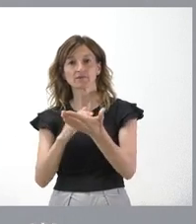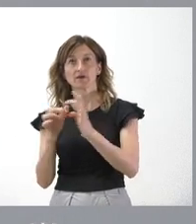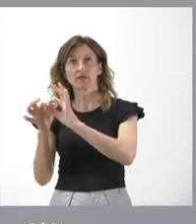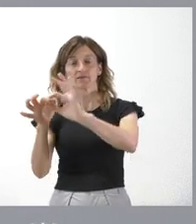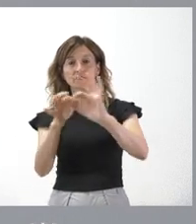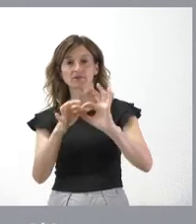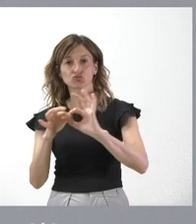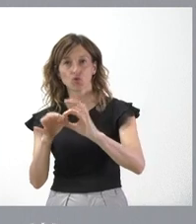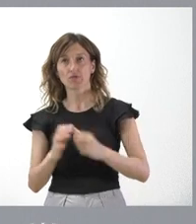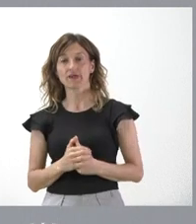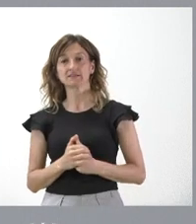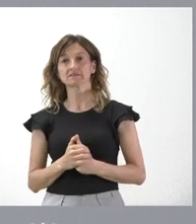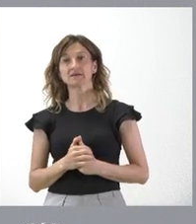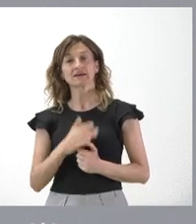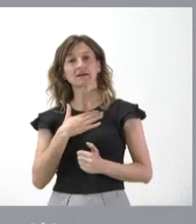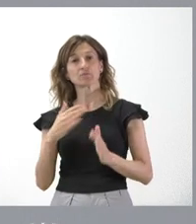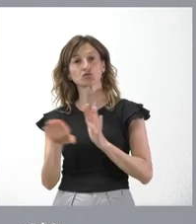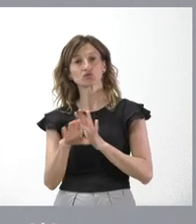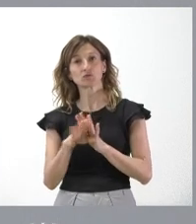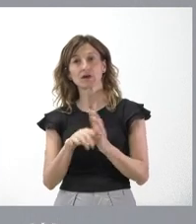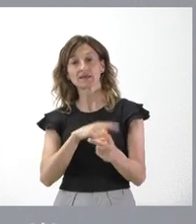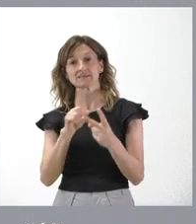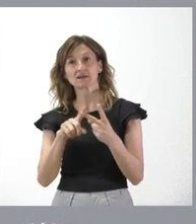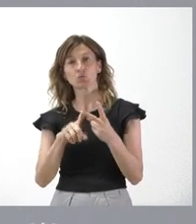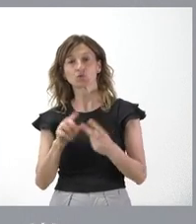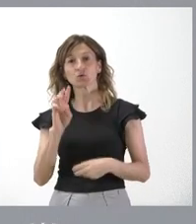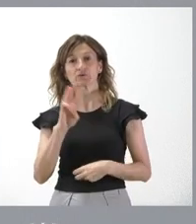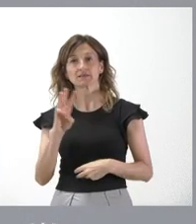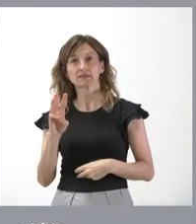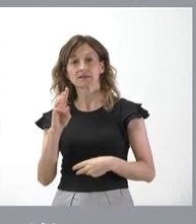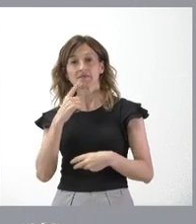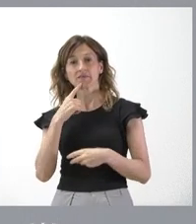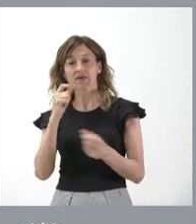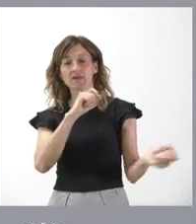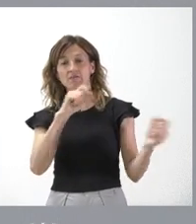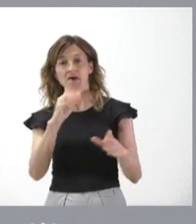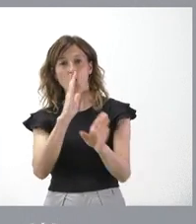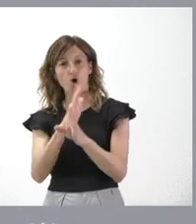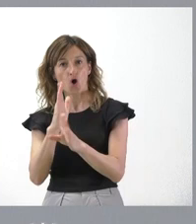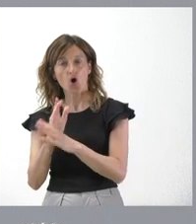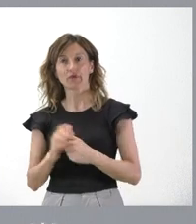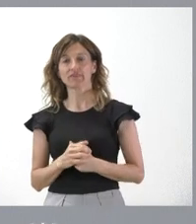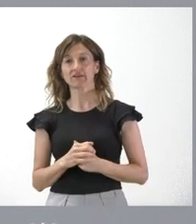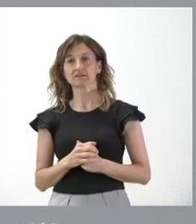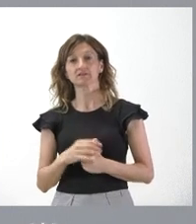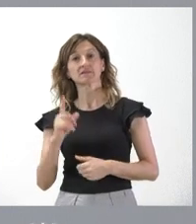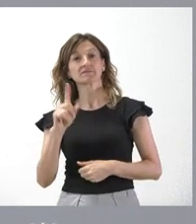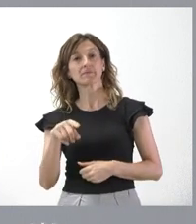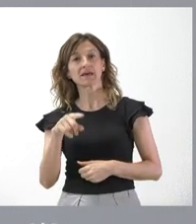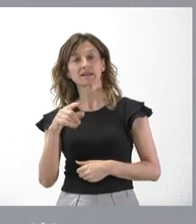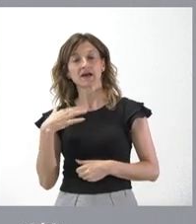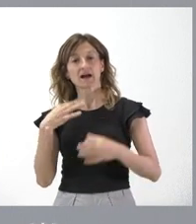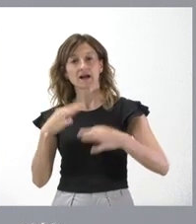queremos seguir ejerciendo. Y el segundo es el que tiene que ver con favorecer una inmigración ordenada que a su vez garantice la